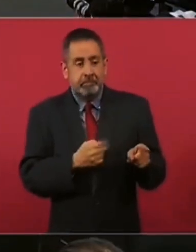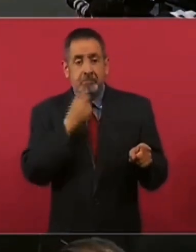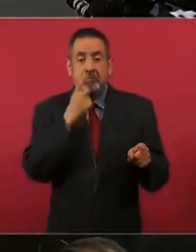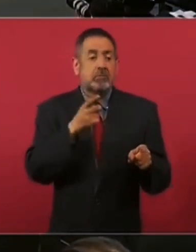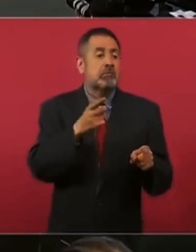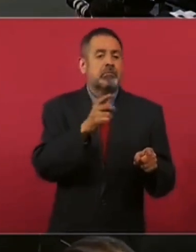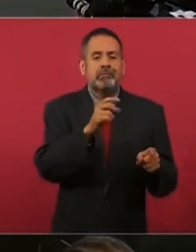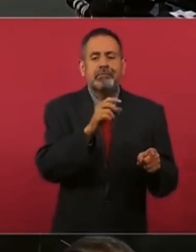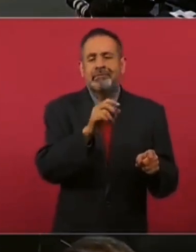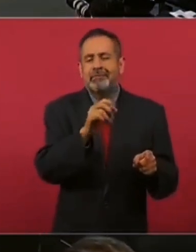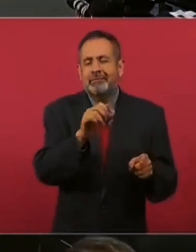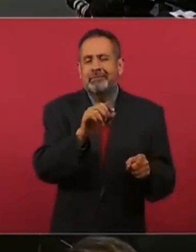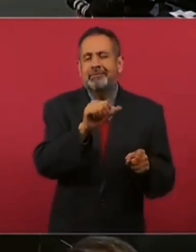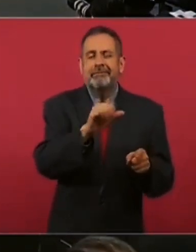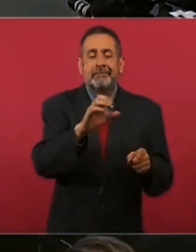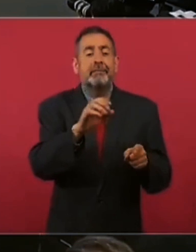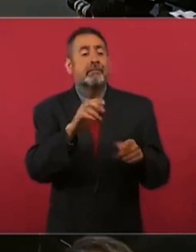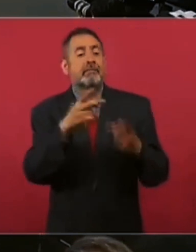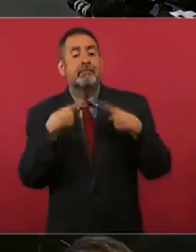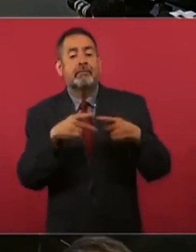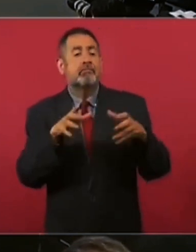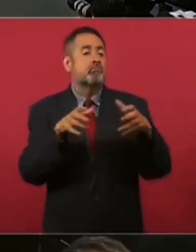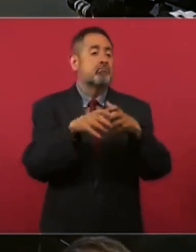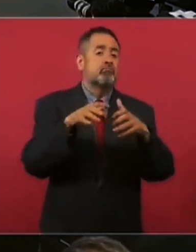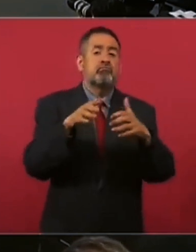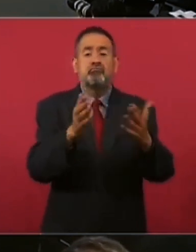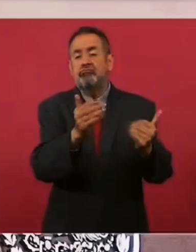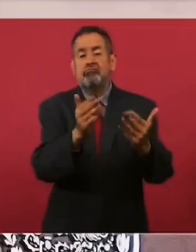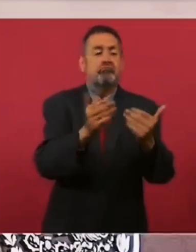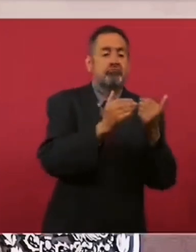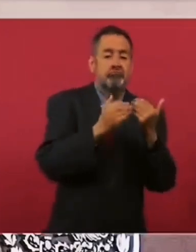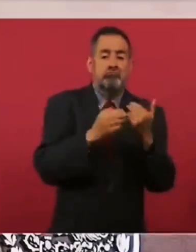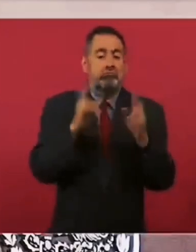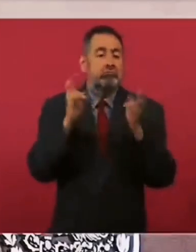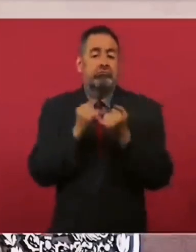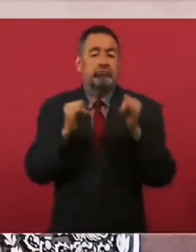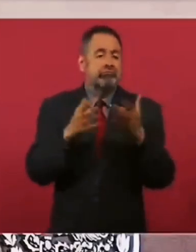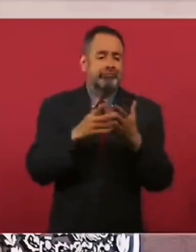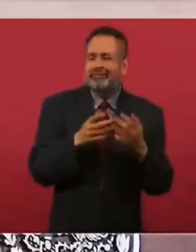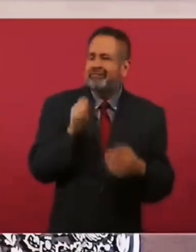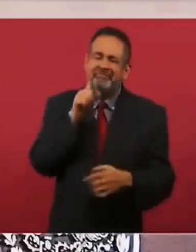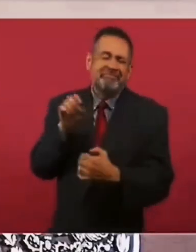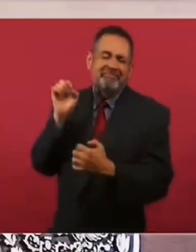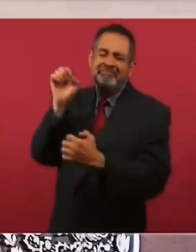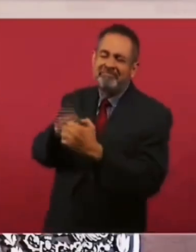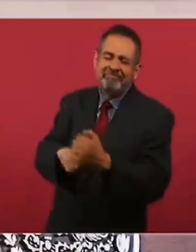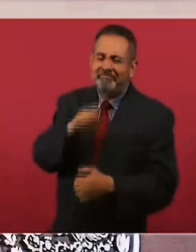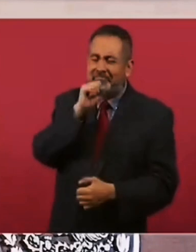sociedad civil, al movimiento ciudadano, a los independientes, queriendo engañar con lo mismo.